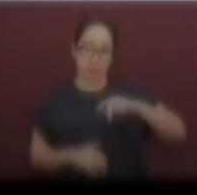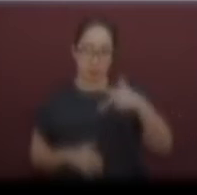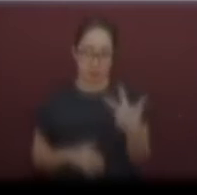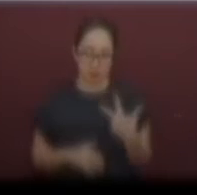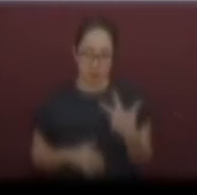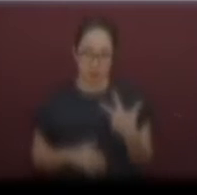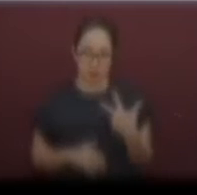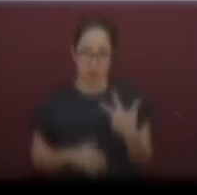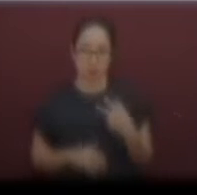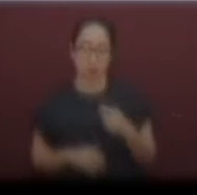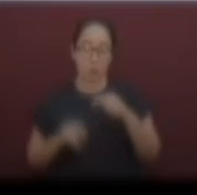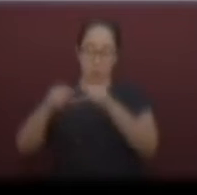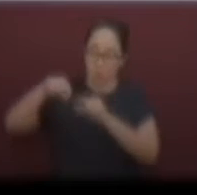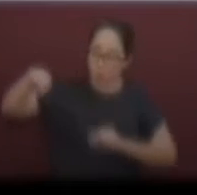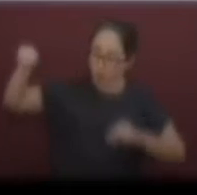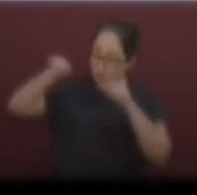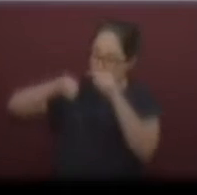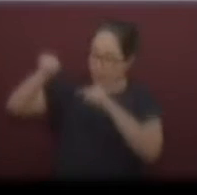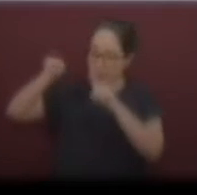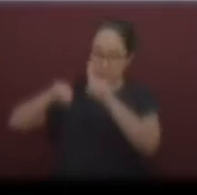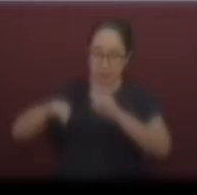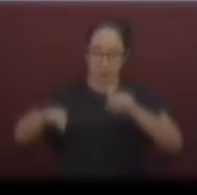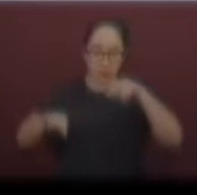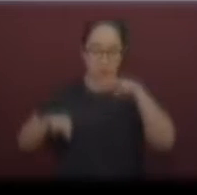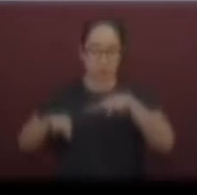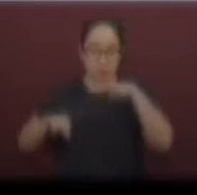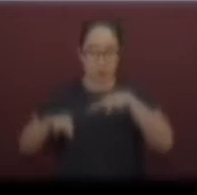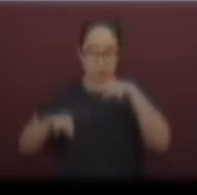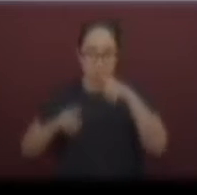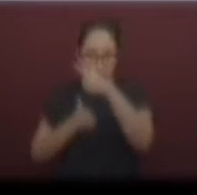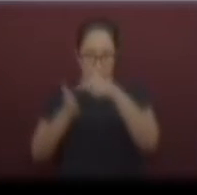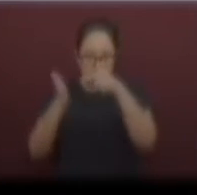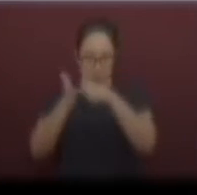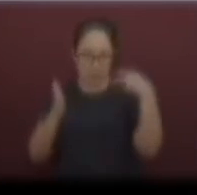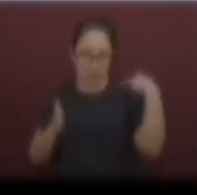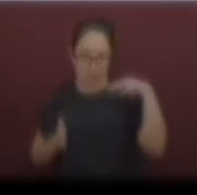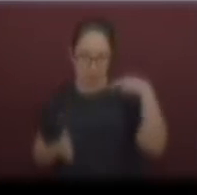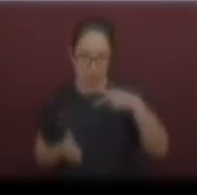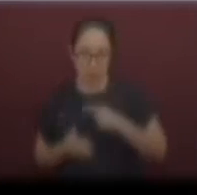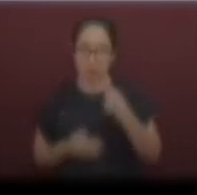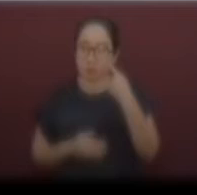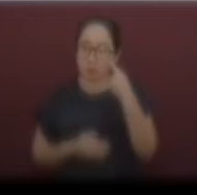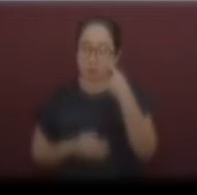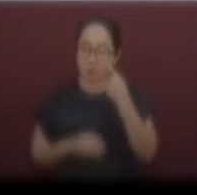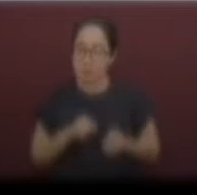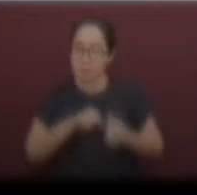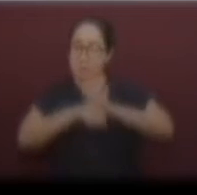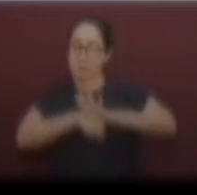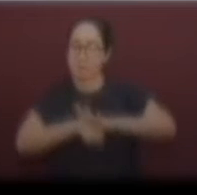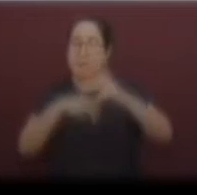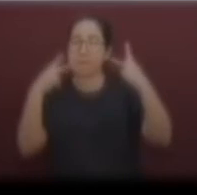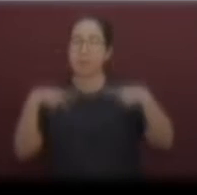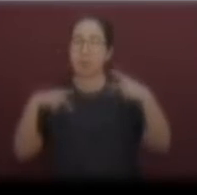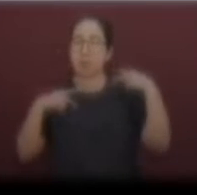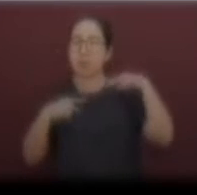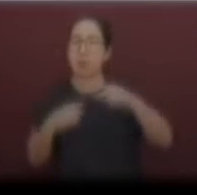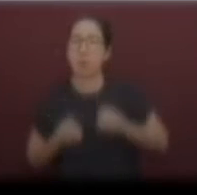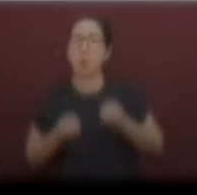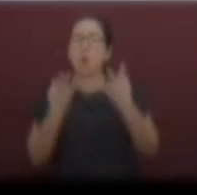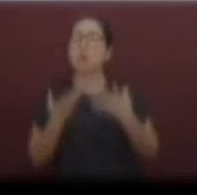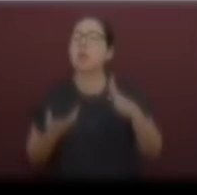119 municipios del estado. Observen ustedes los casos positivos ascienden a 12